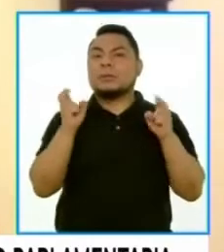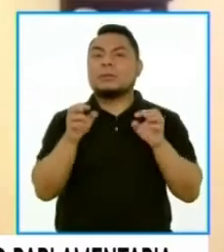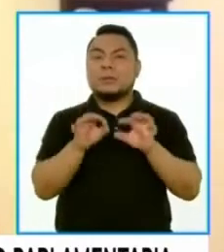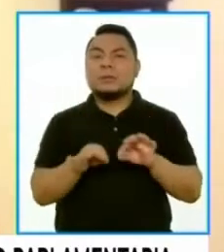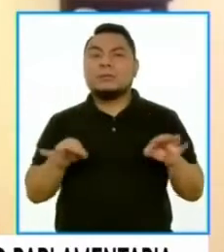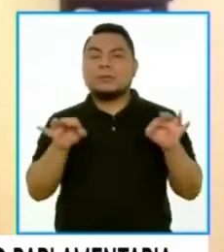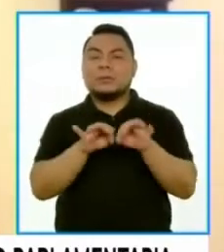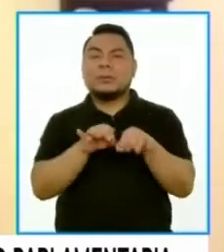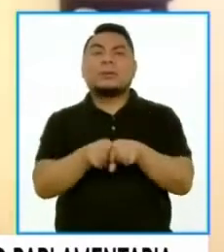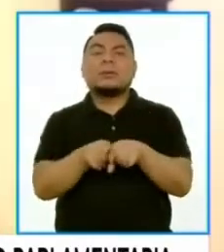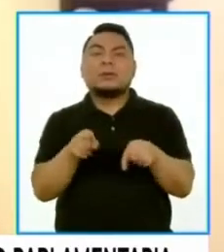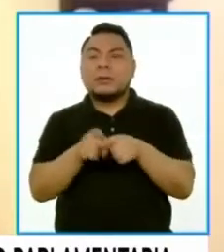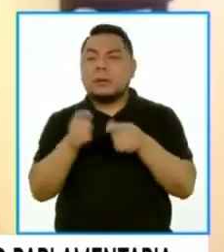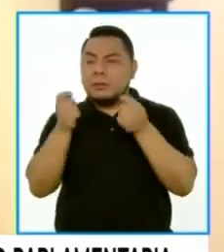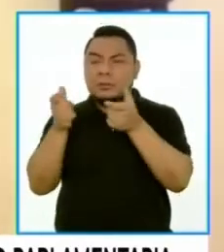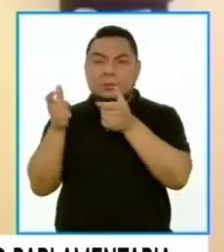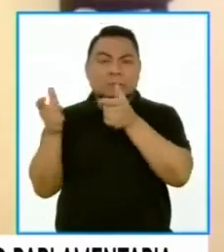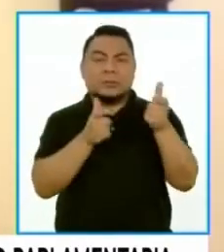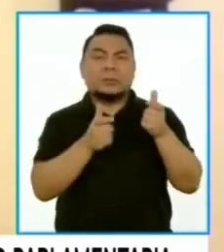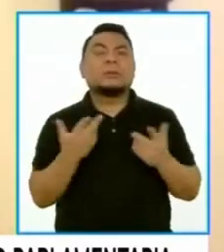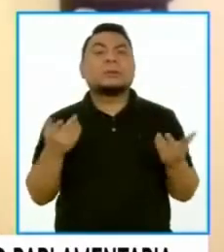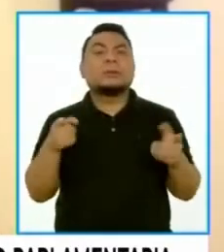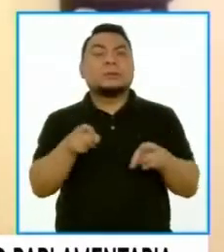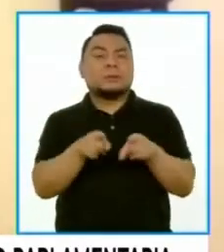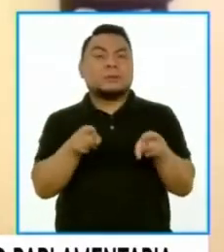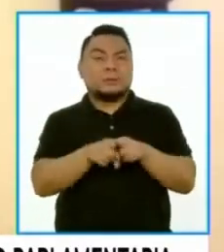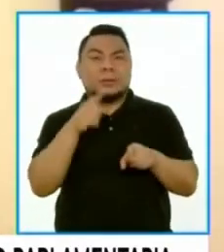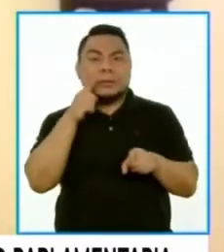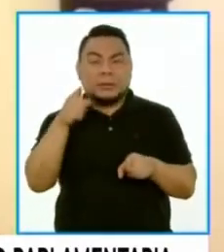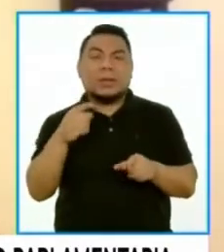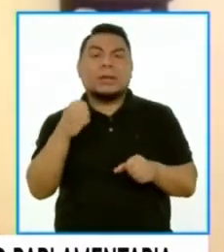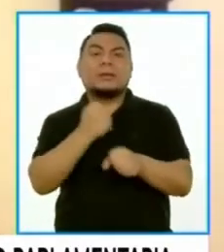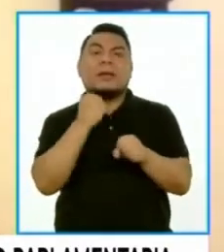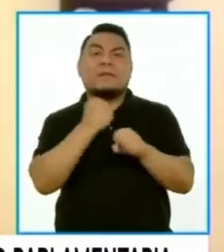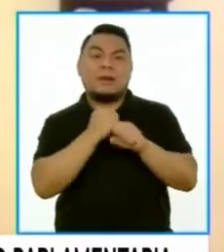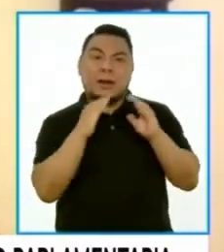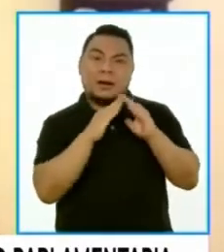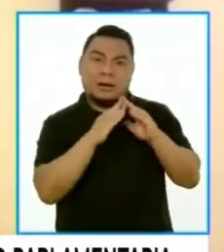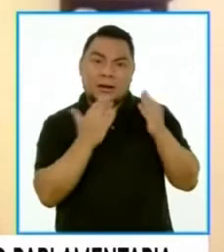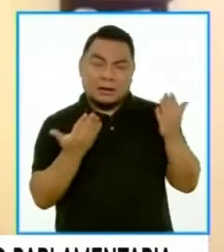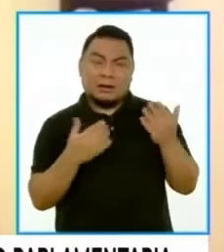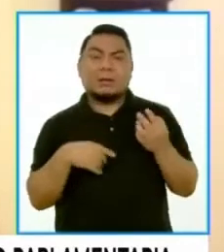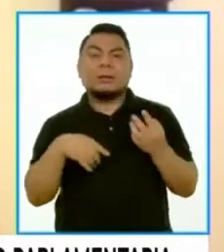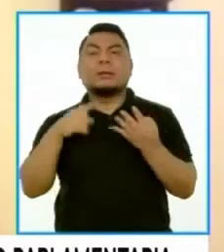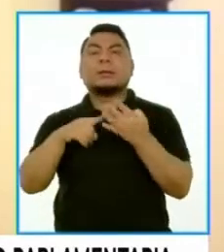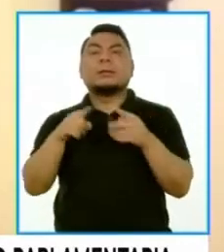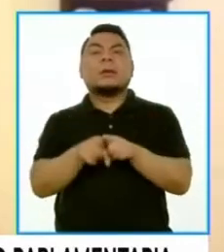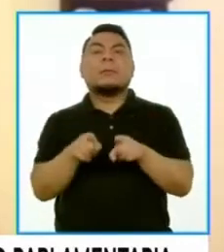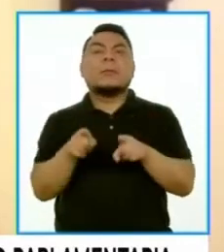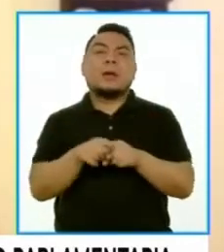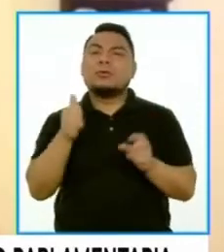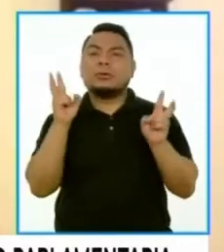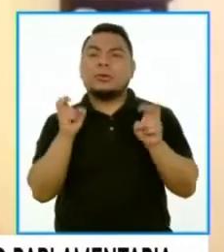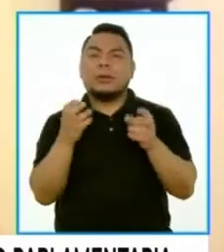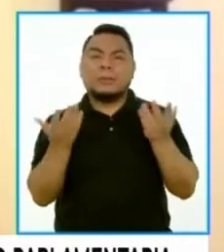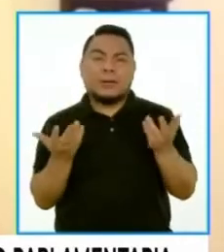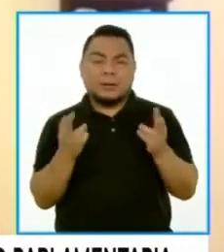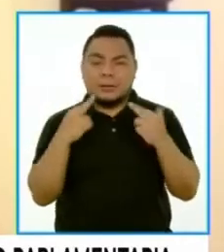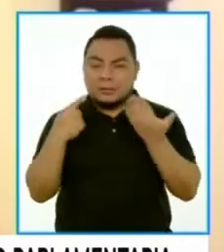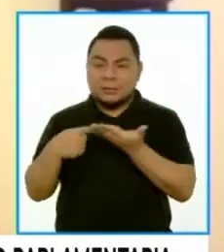importantes como la regulación del teletrabajo que también está en agenda o temas relacionados pues con